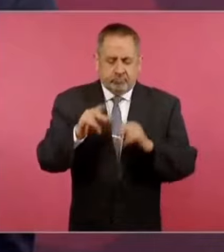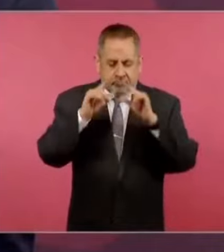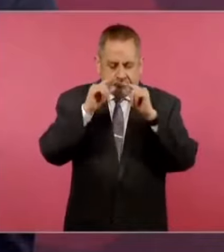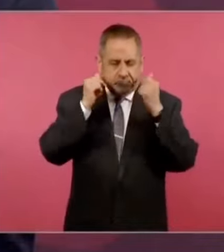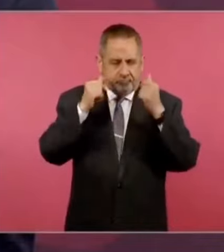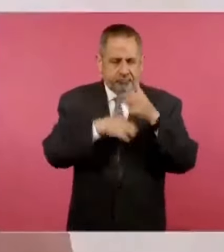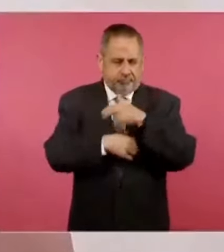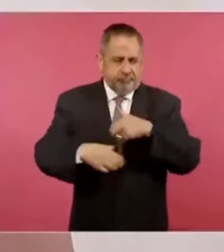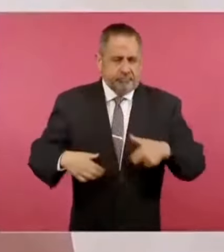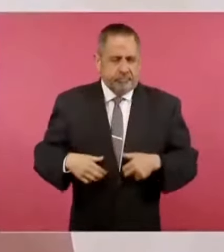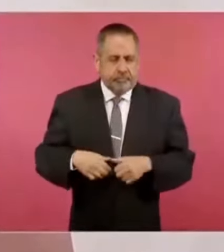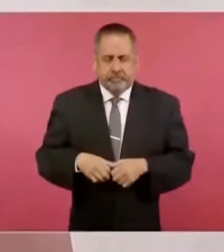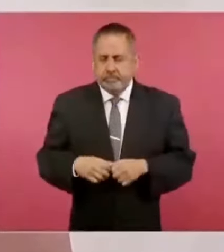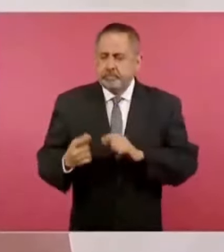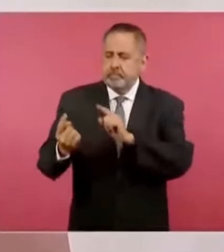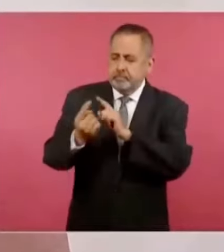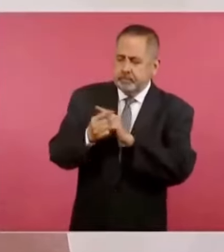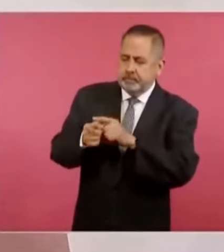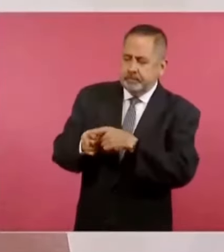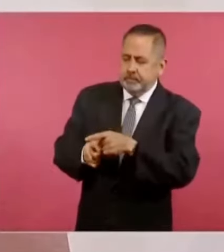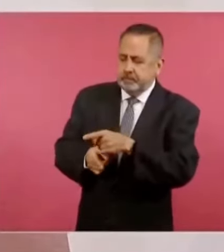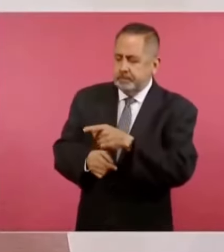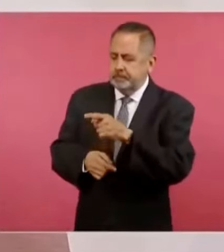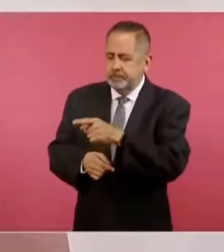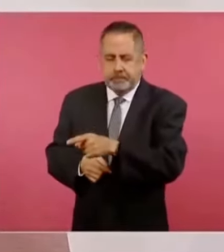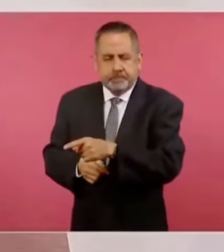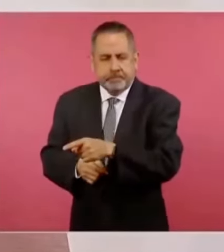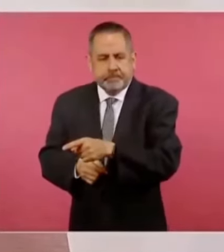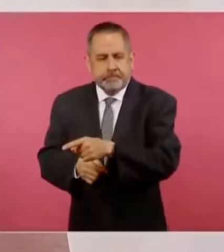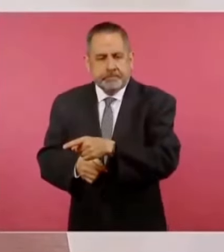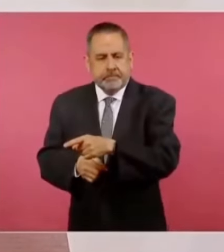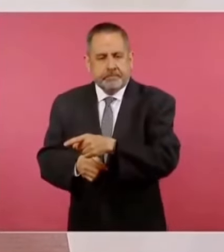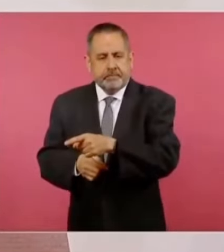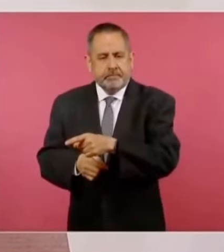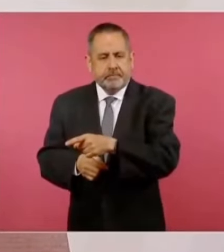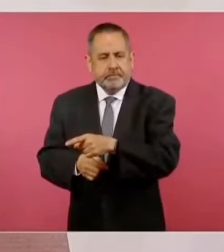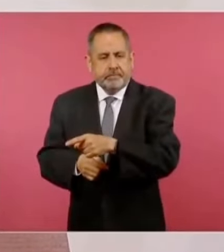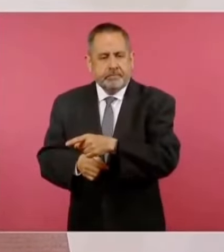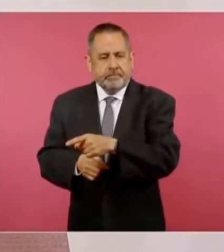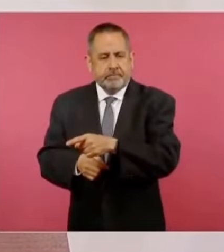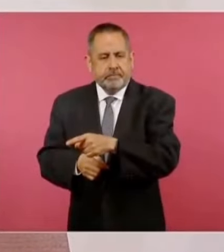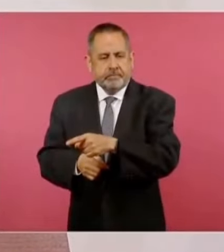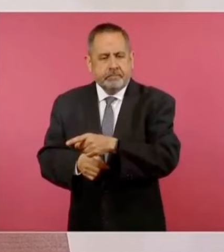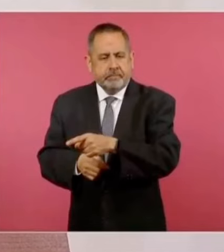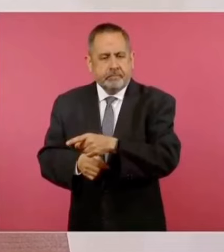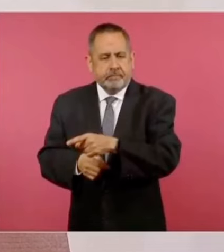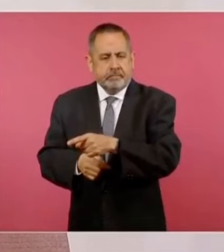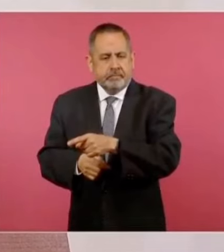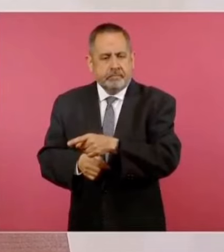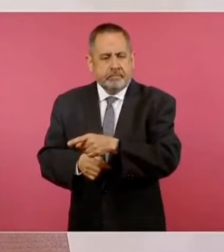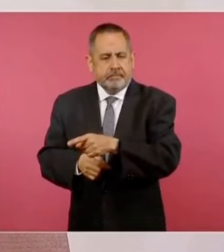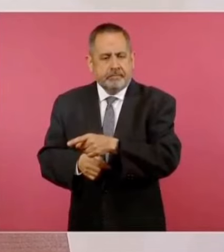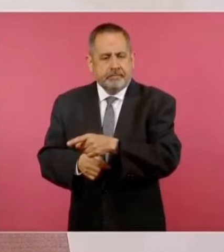hacer cosas